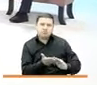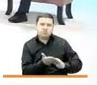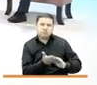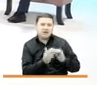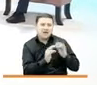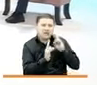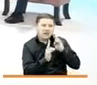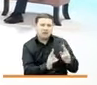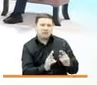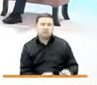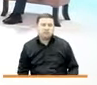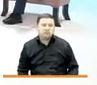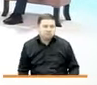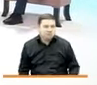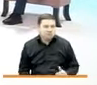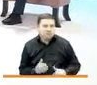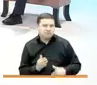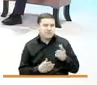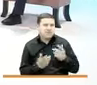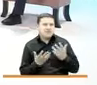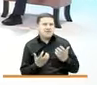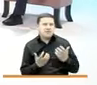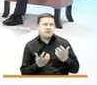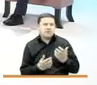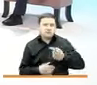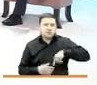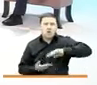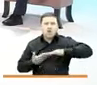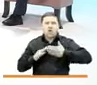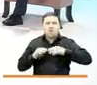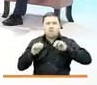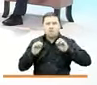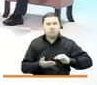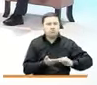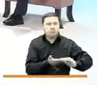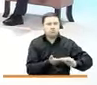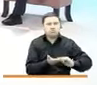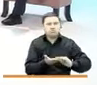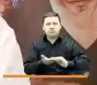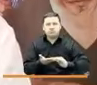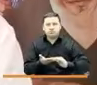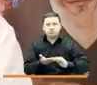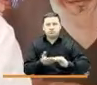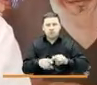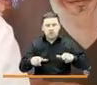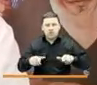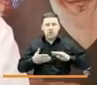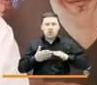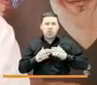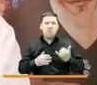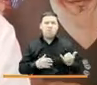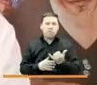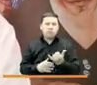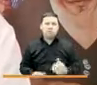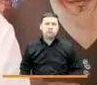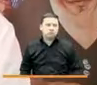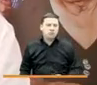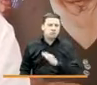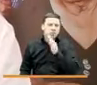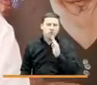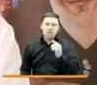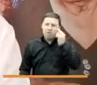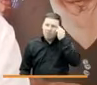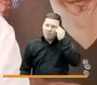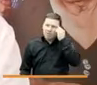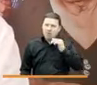todo inicia con el deseo de que nuestra comunidad fuese reparada en un salón comunitario que tenía nunca llegamos a